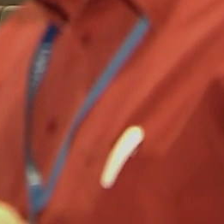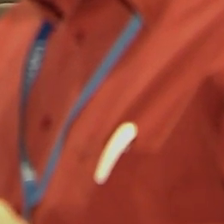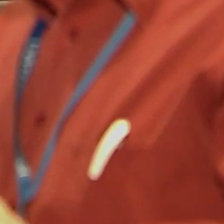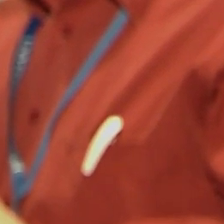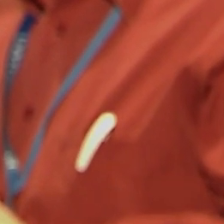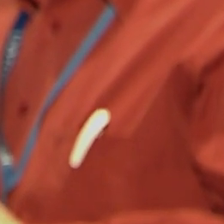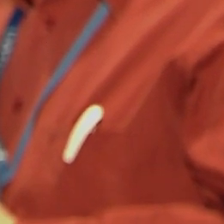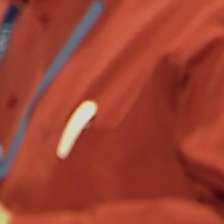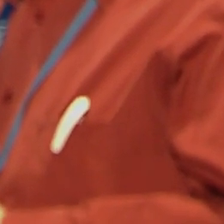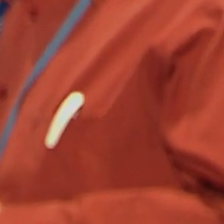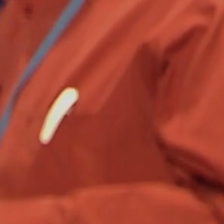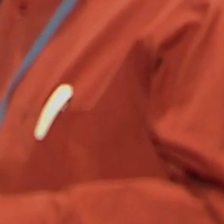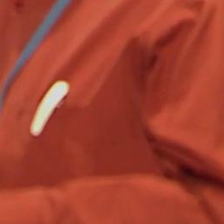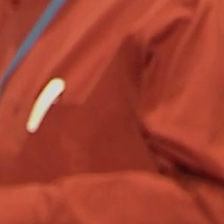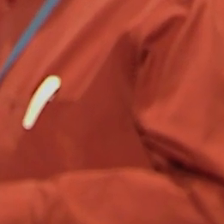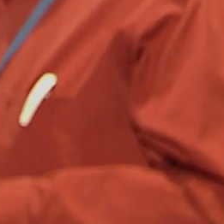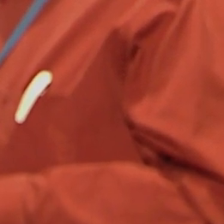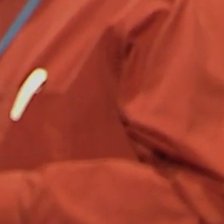encontramos